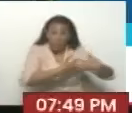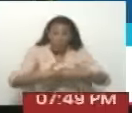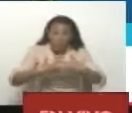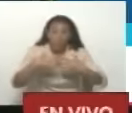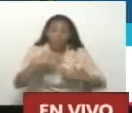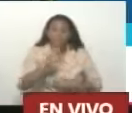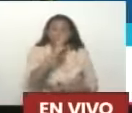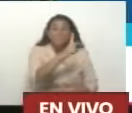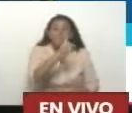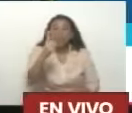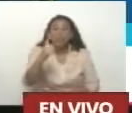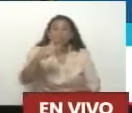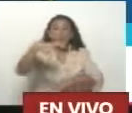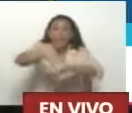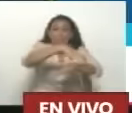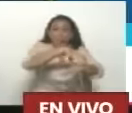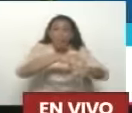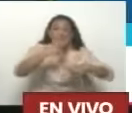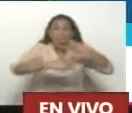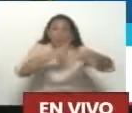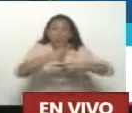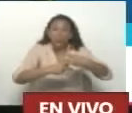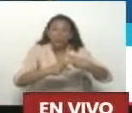21 estados Producen armas